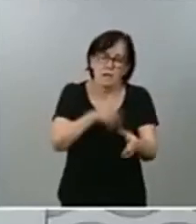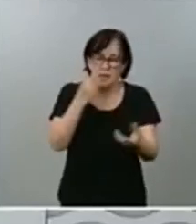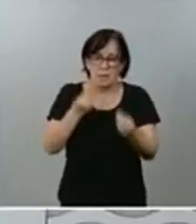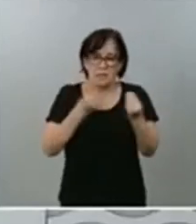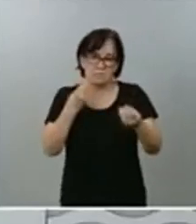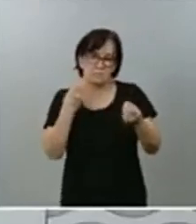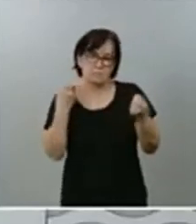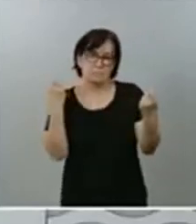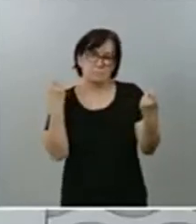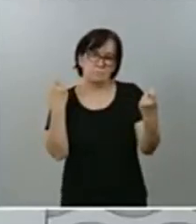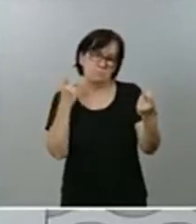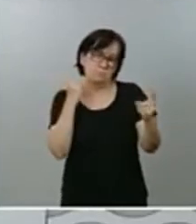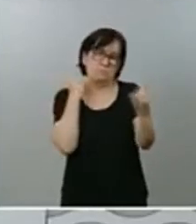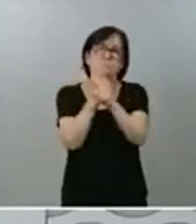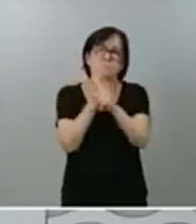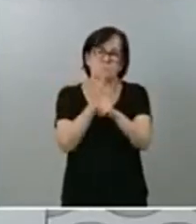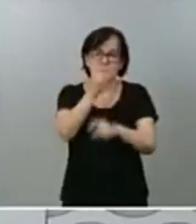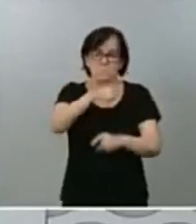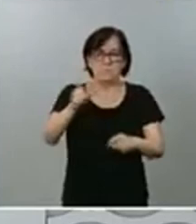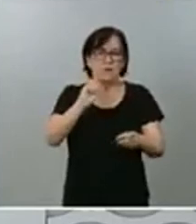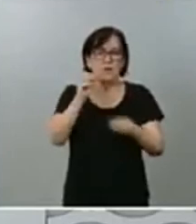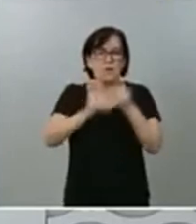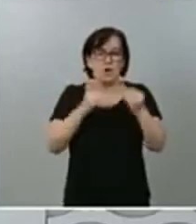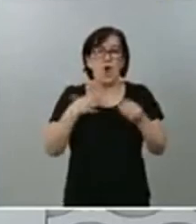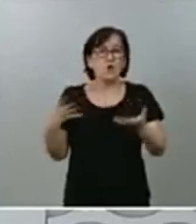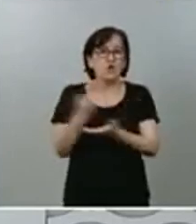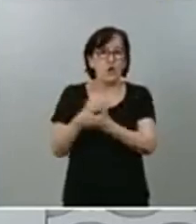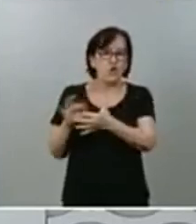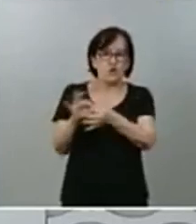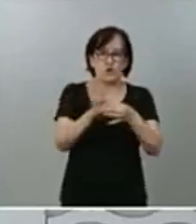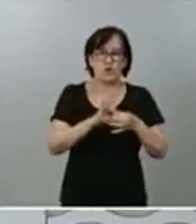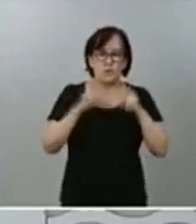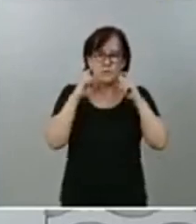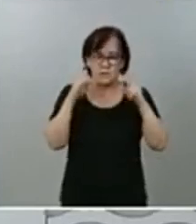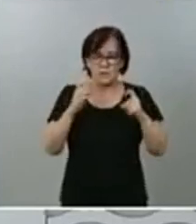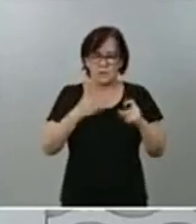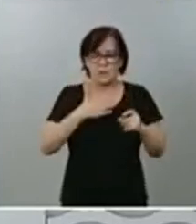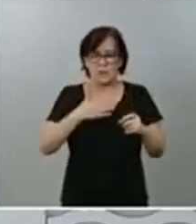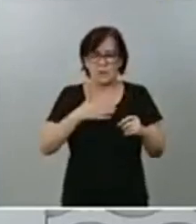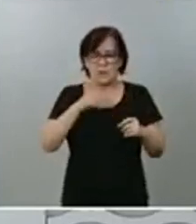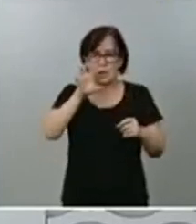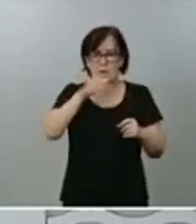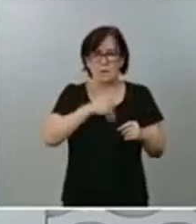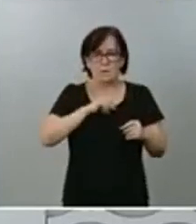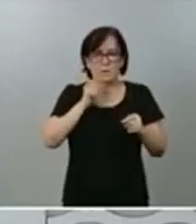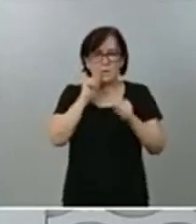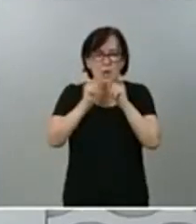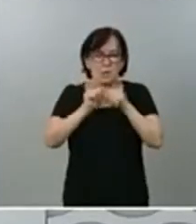enfrentan a los ciudadanos y que no contribuyen a que todos a una intentemos sacar a nuestro país después de una pandemia tan grave como la que hemos sufrido.